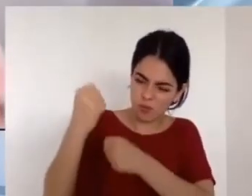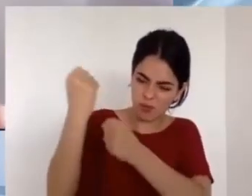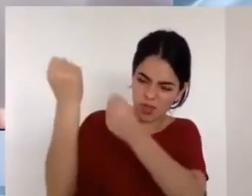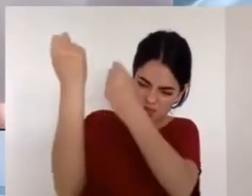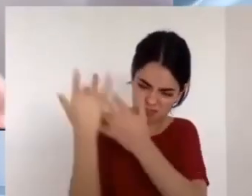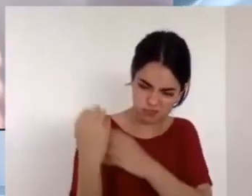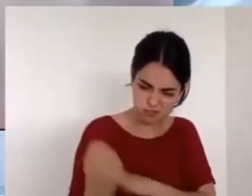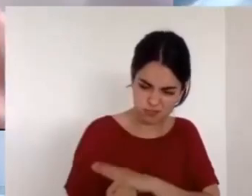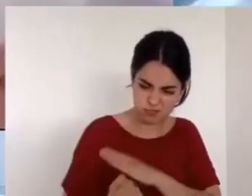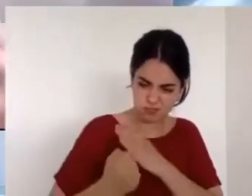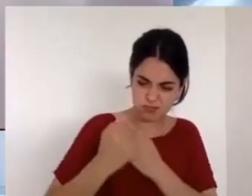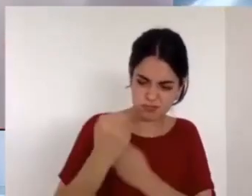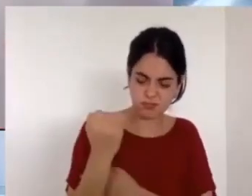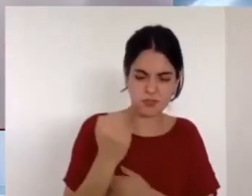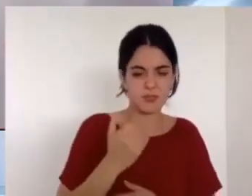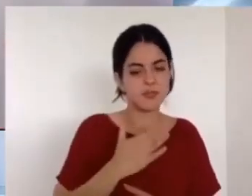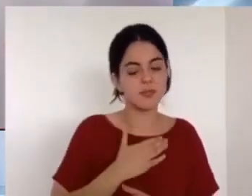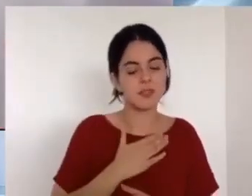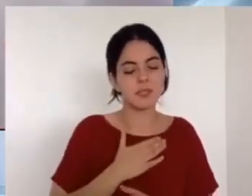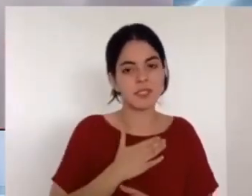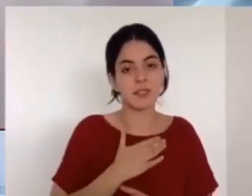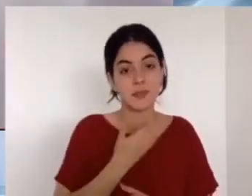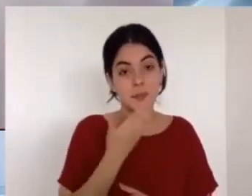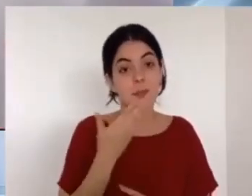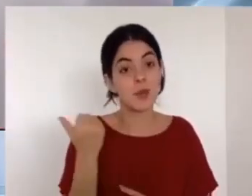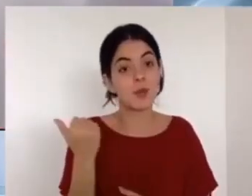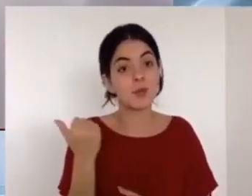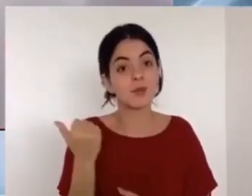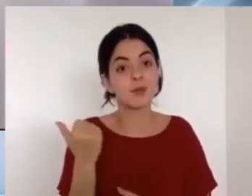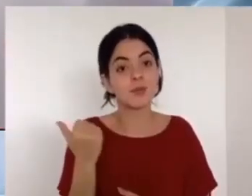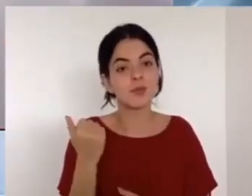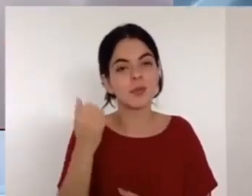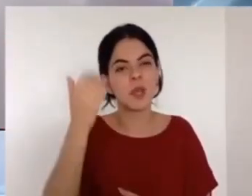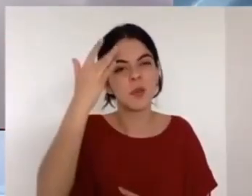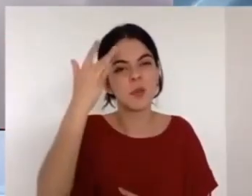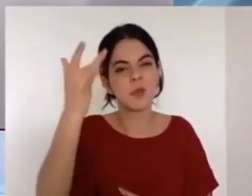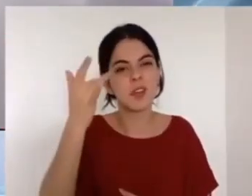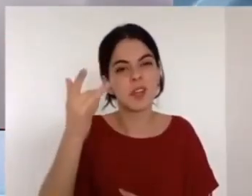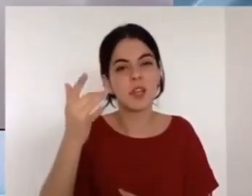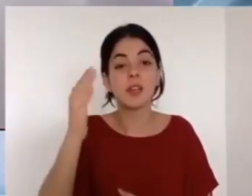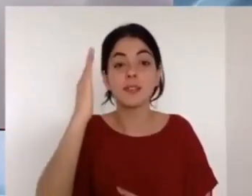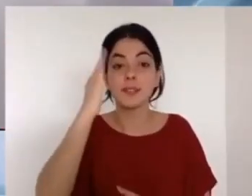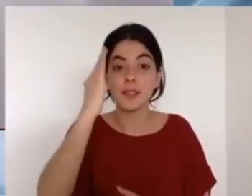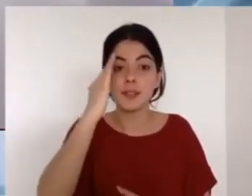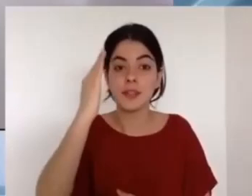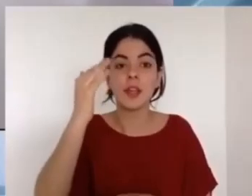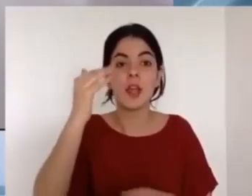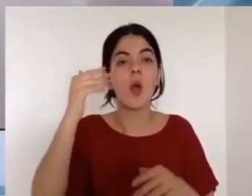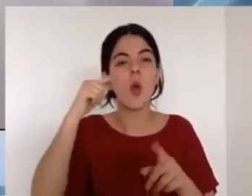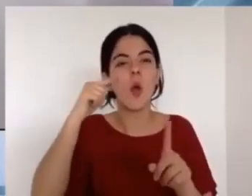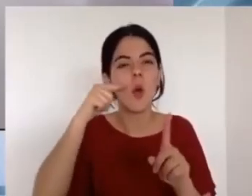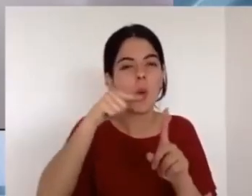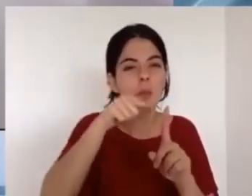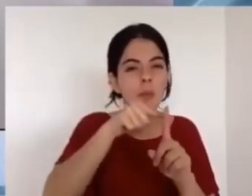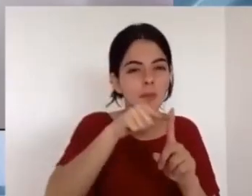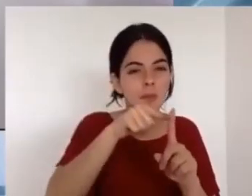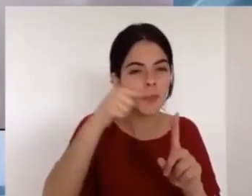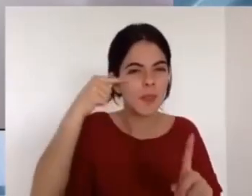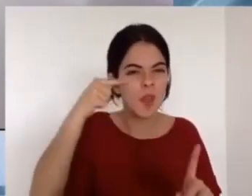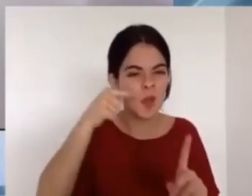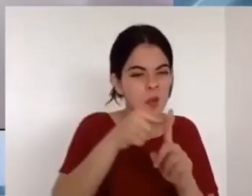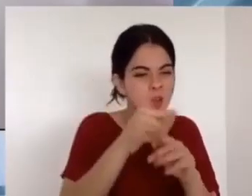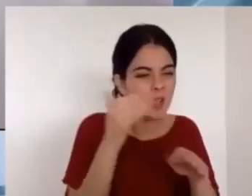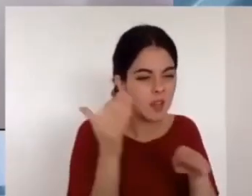para superar la montaña. En este caso, en las que le